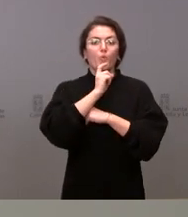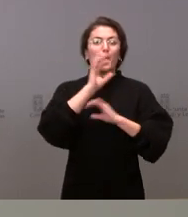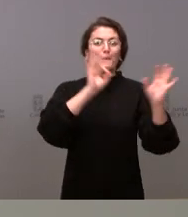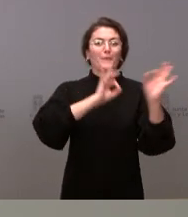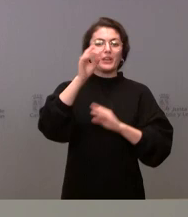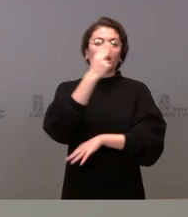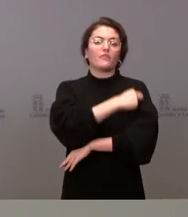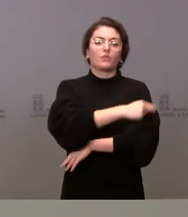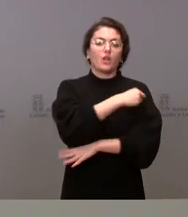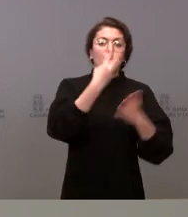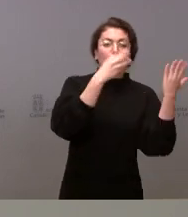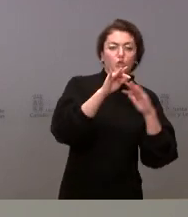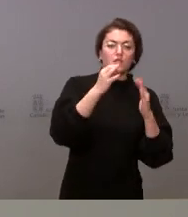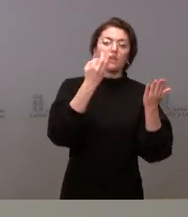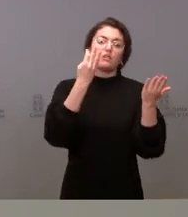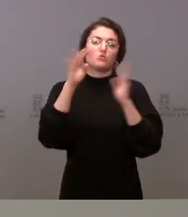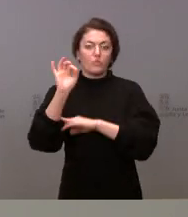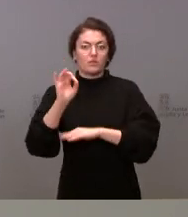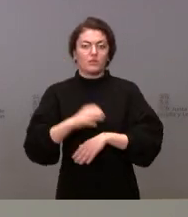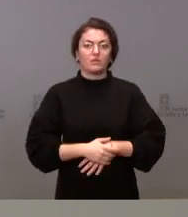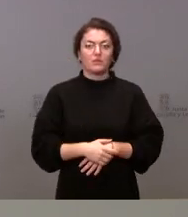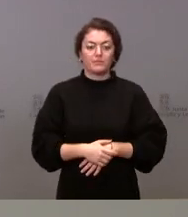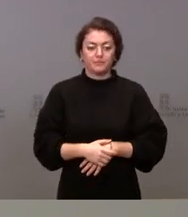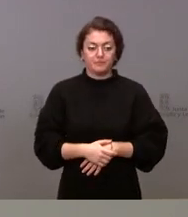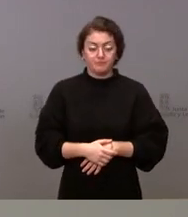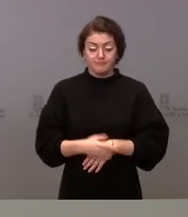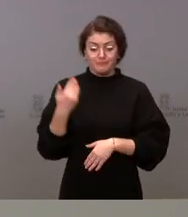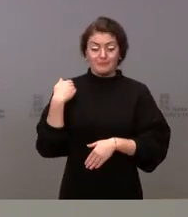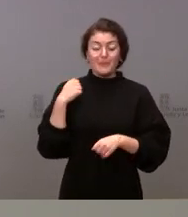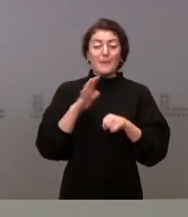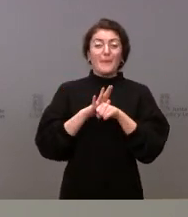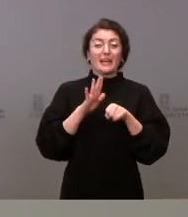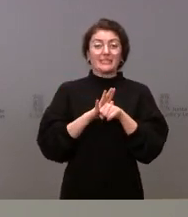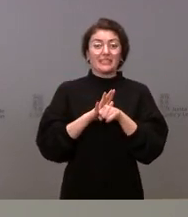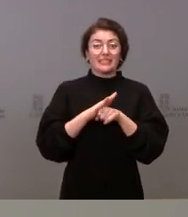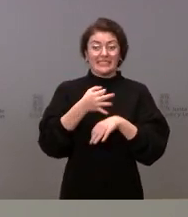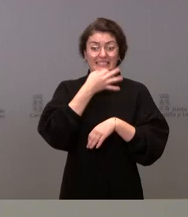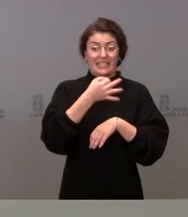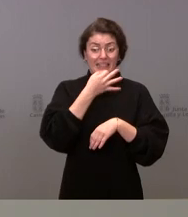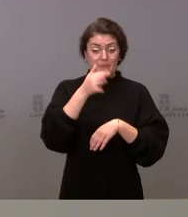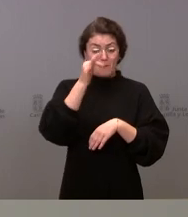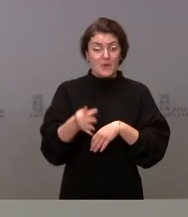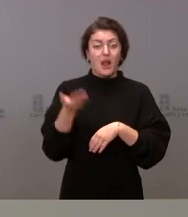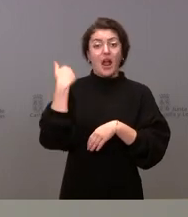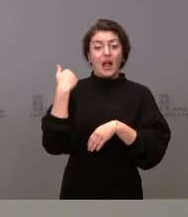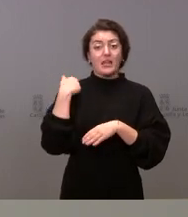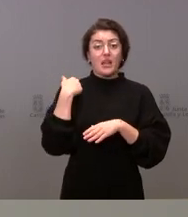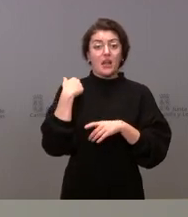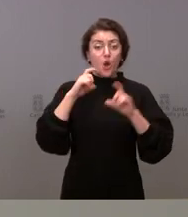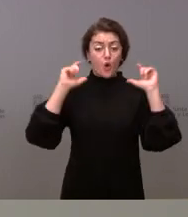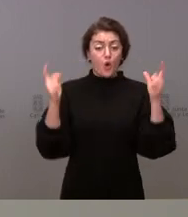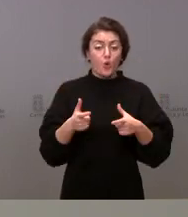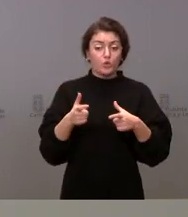de personas vacunadas. El martes por la tarde la Comisión de Salud Pública y ayer el Consejo Interterritorial, por lo tanto,